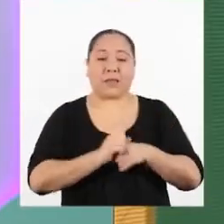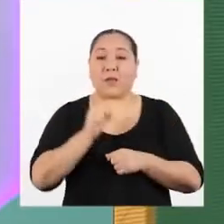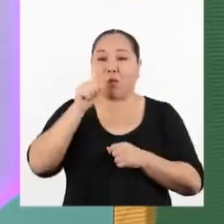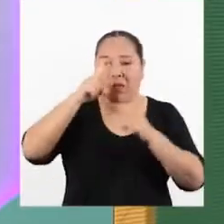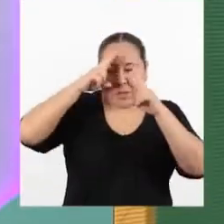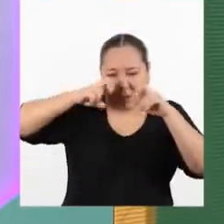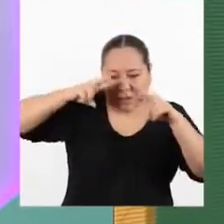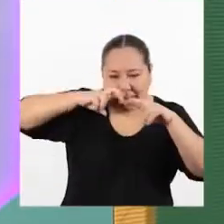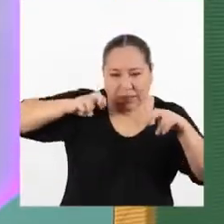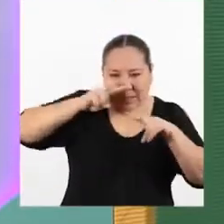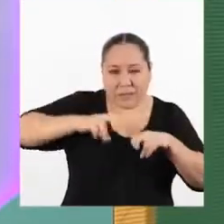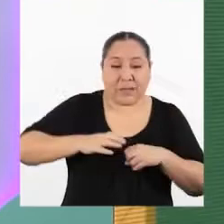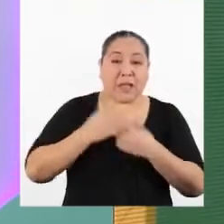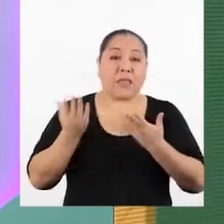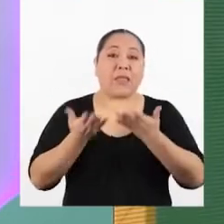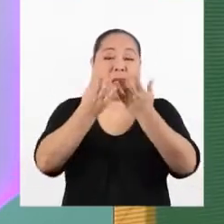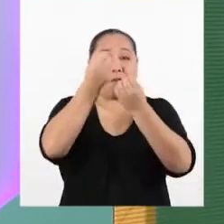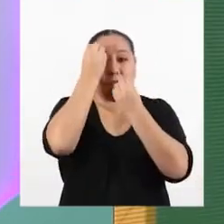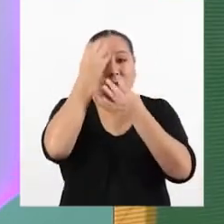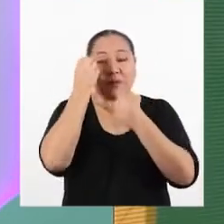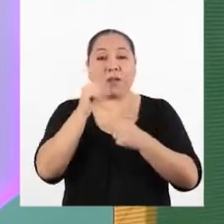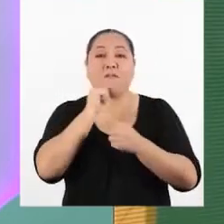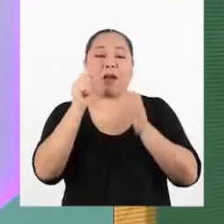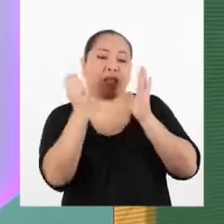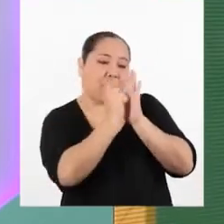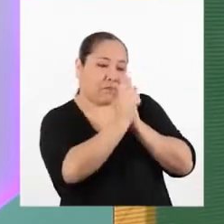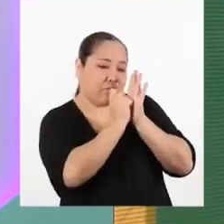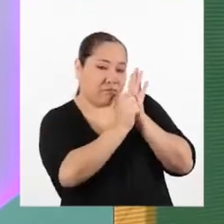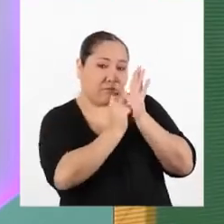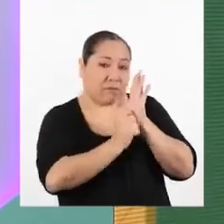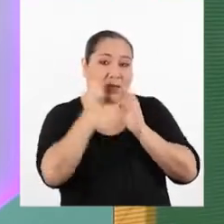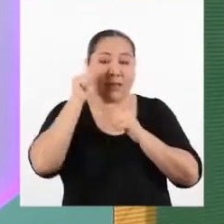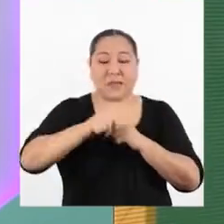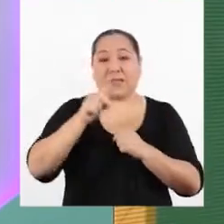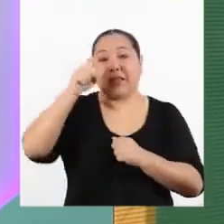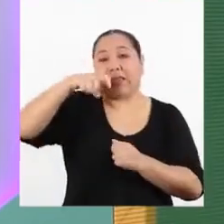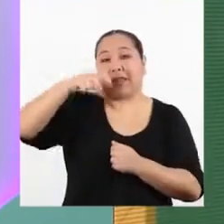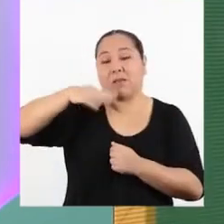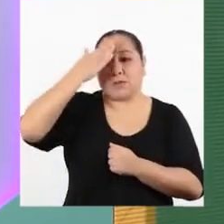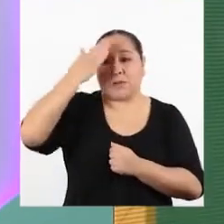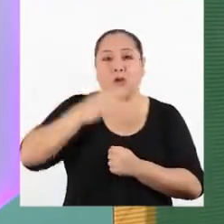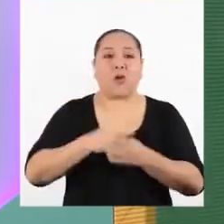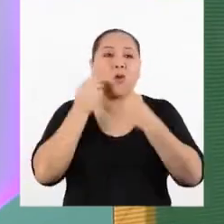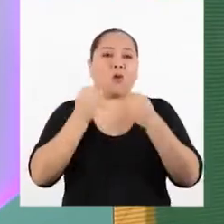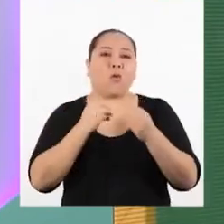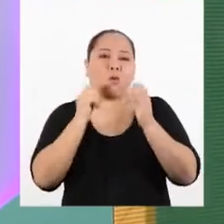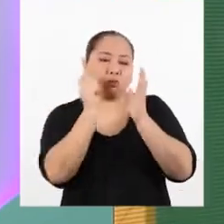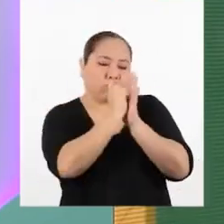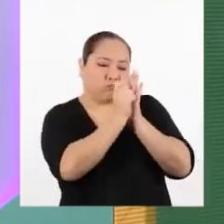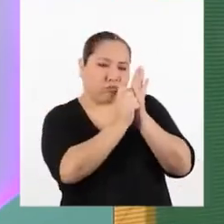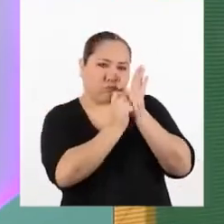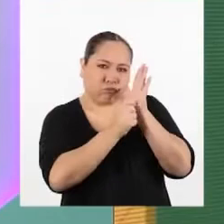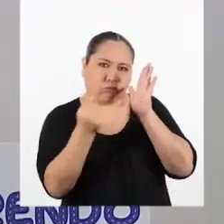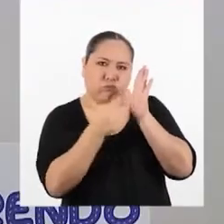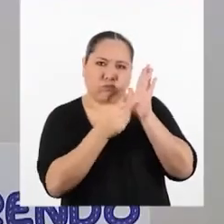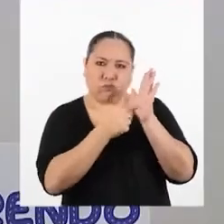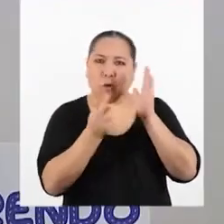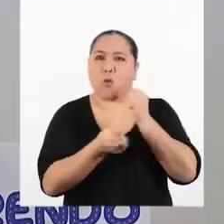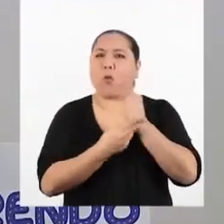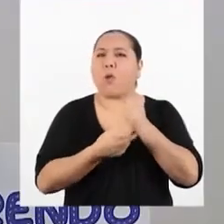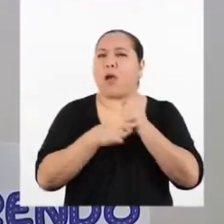indagación produce datos que hace falta registrar de modo que necesitamos saber cómo se registran esos datos.